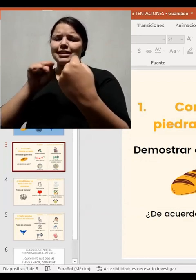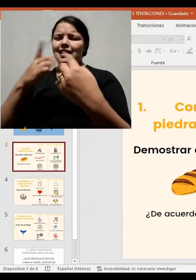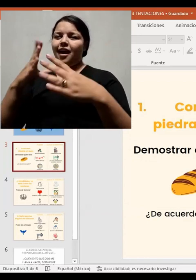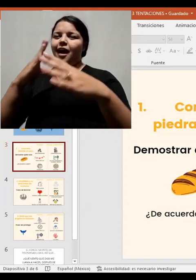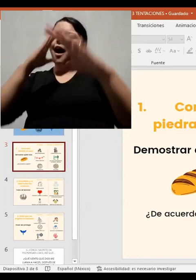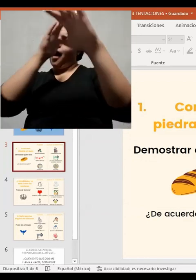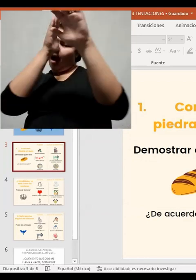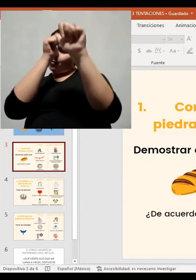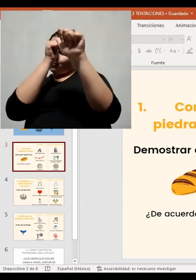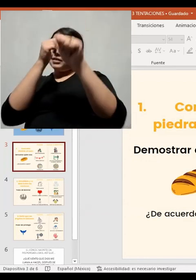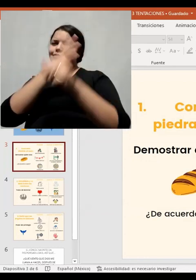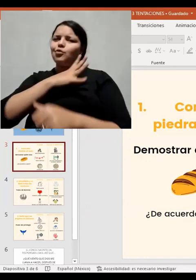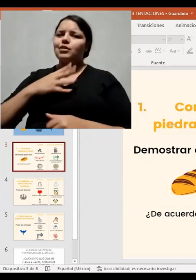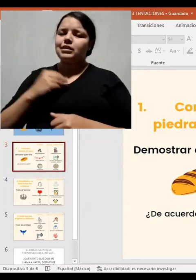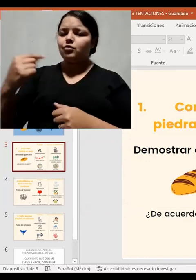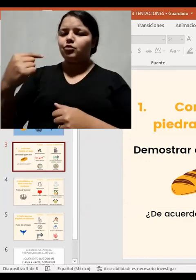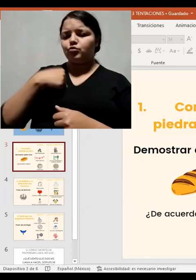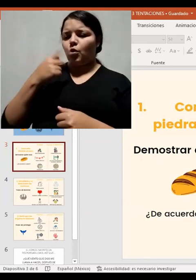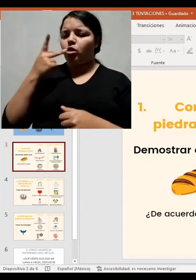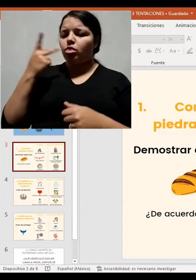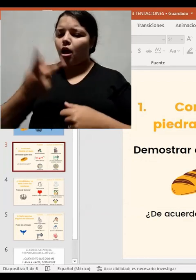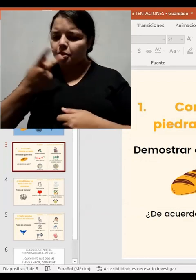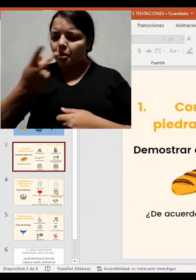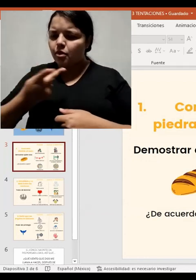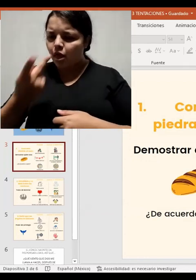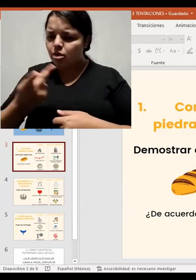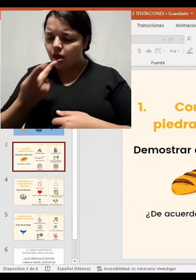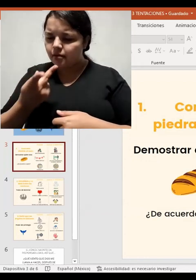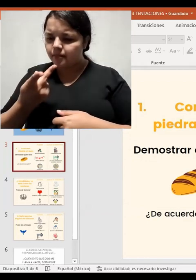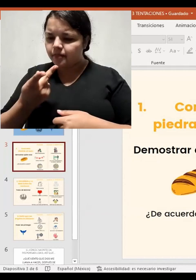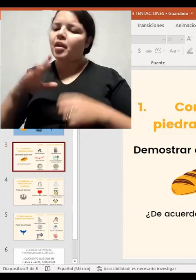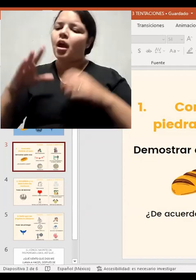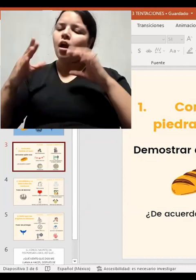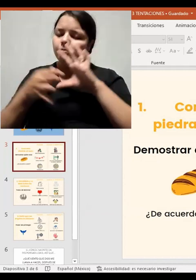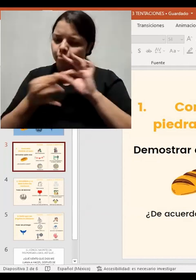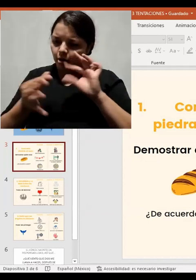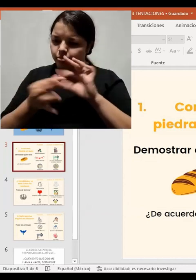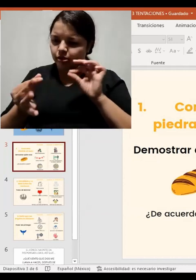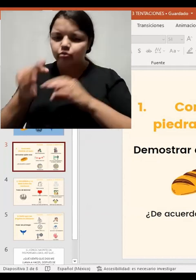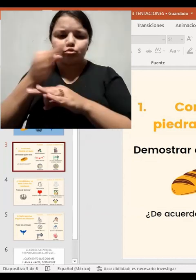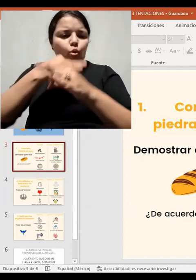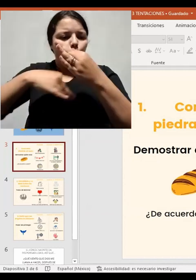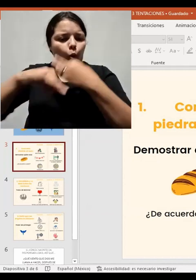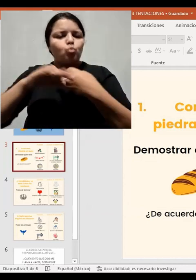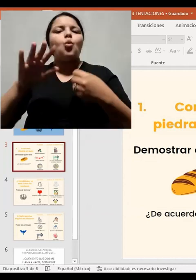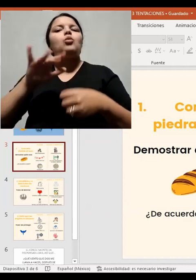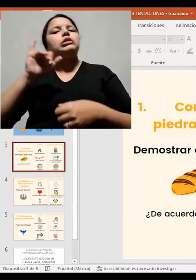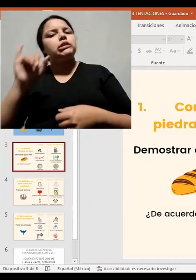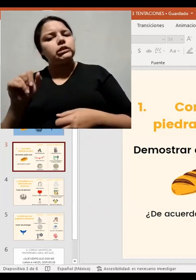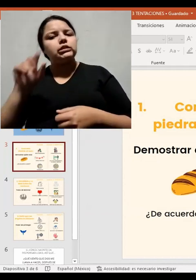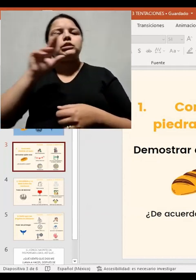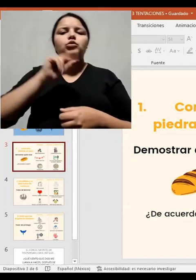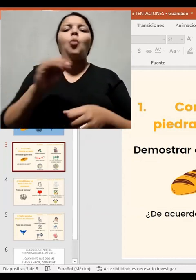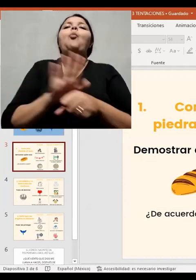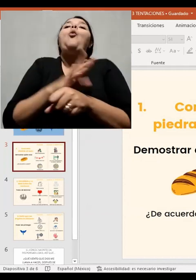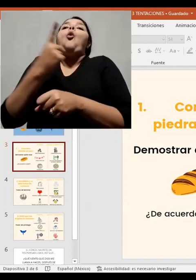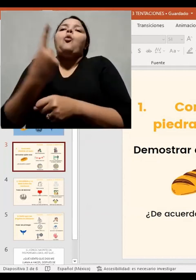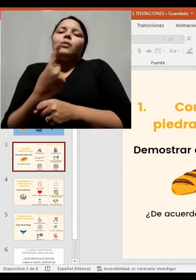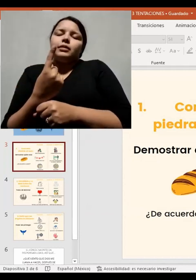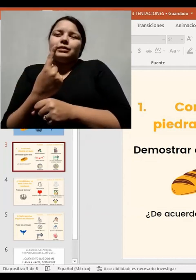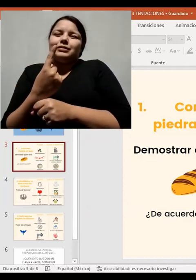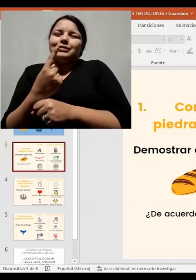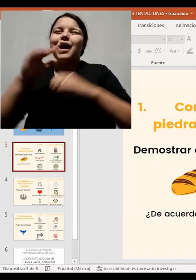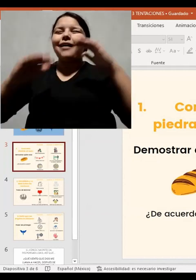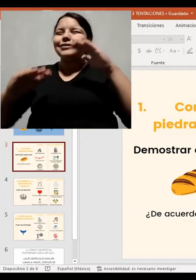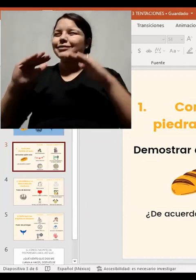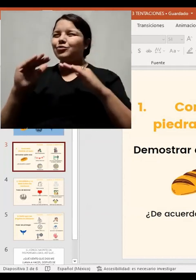donde toma lo mejor cursos para padres es diferente. A veces queremos cumplir esa estética